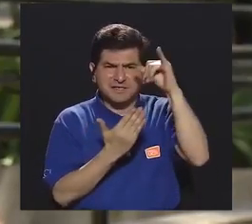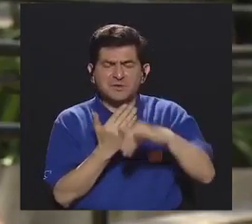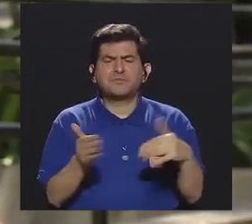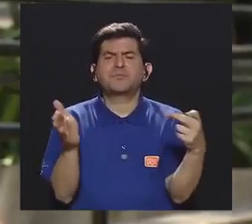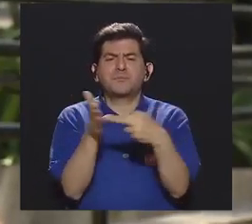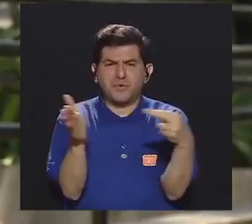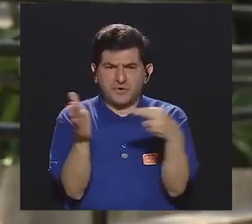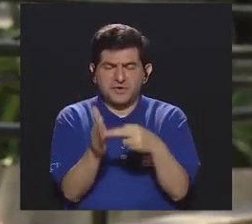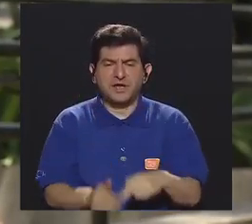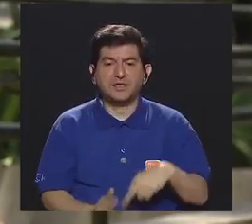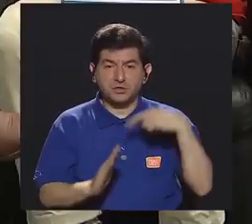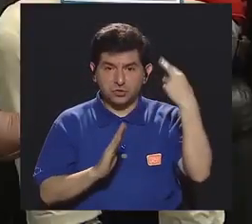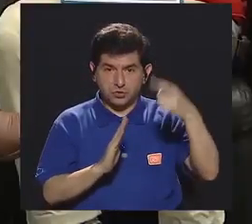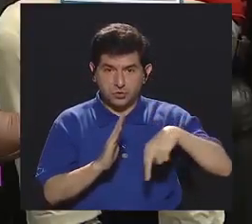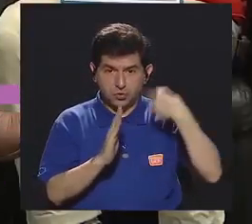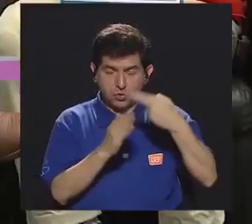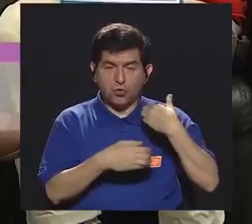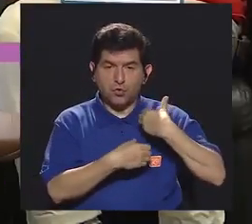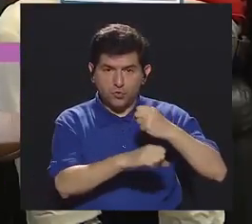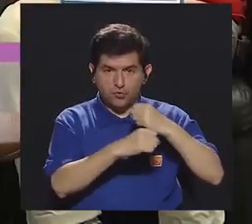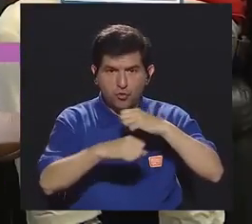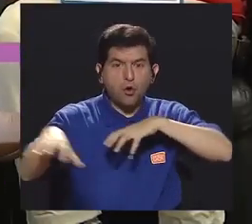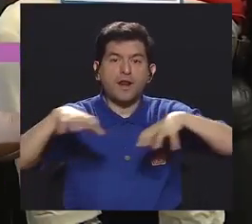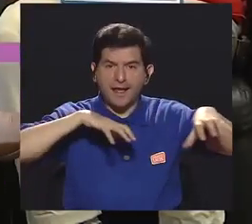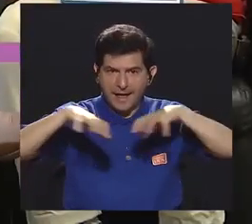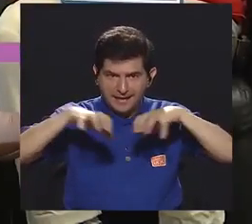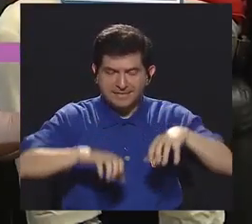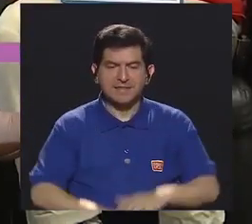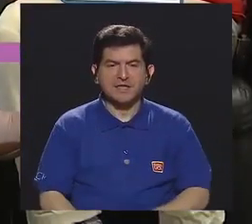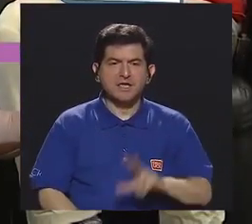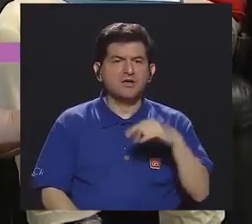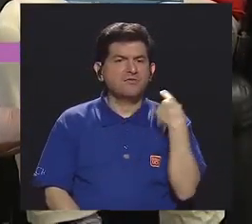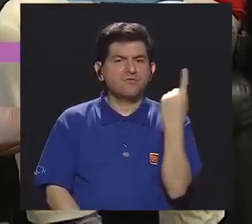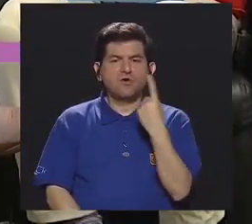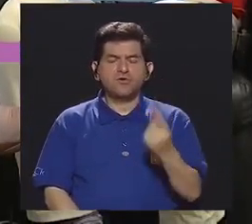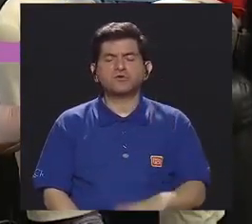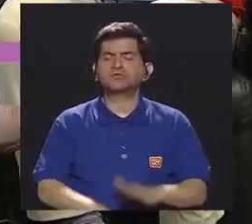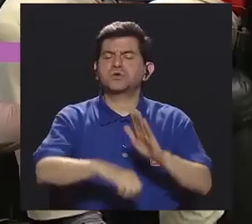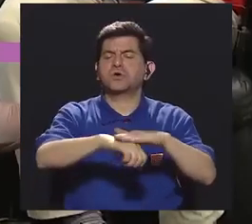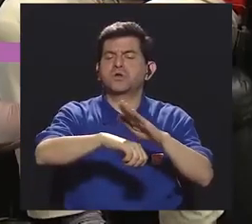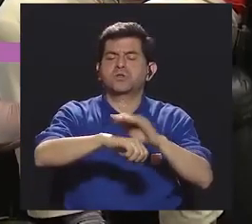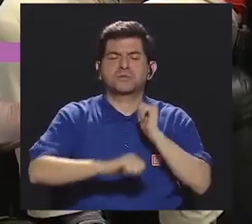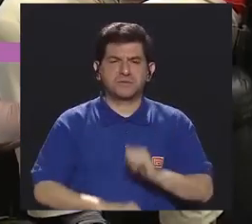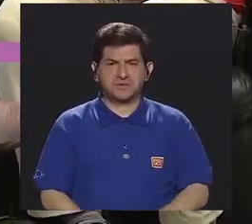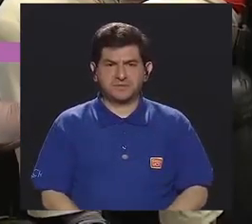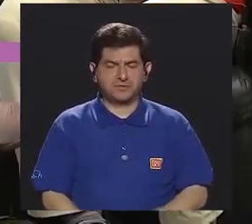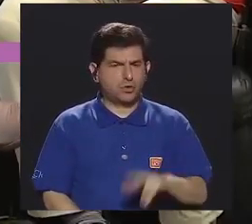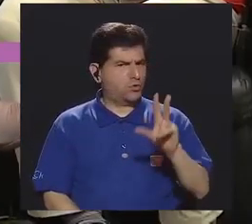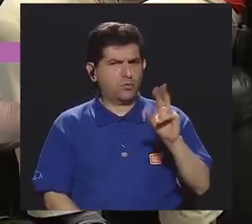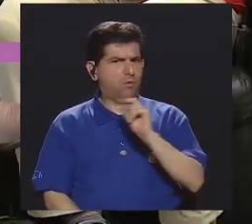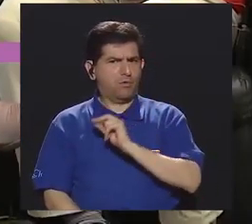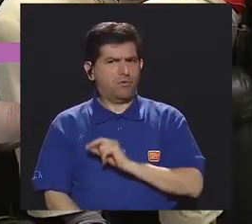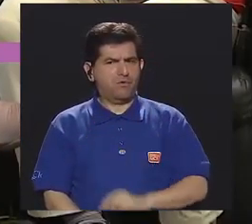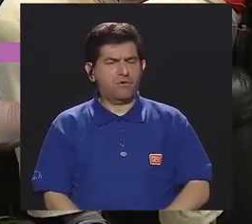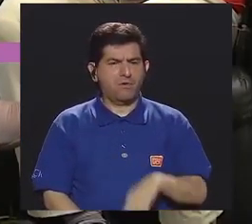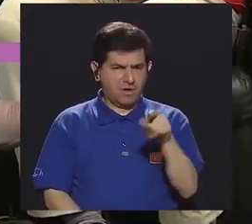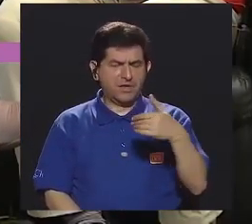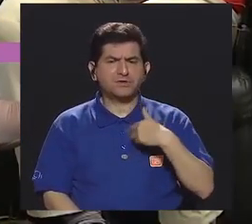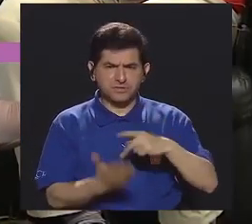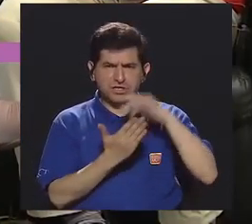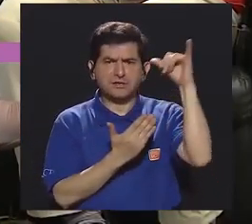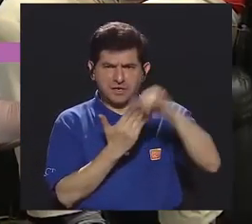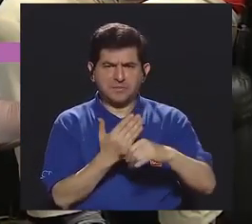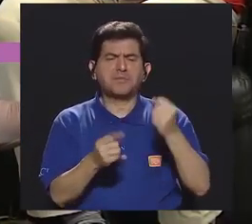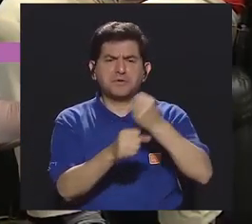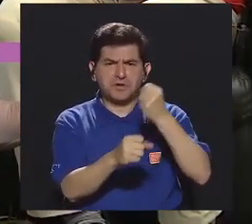se puede replicar. O sea, ¿y el rol de la municipalidad fue meramente activo? O sea, ¿no fue nada más les doy permiso y ya? Ah, no, no, no. Ellos tienen